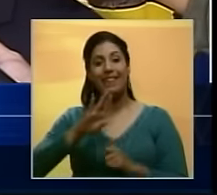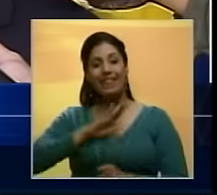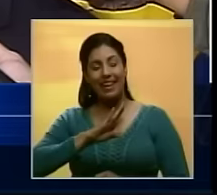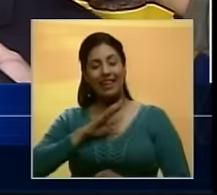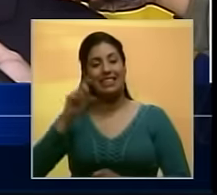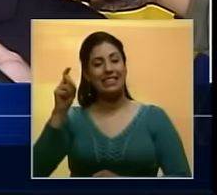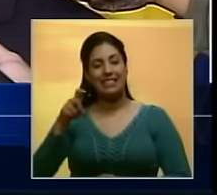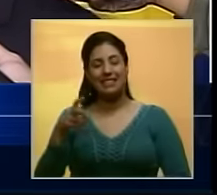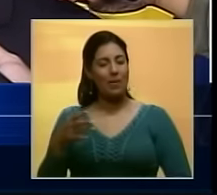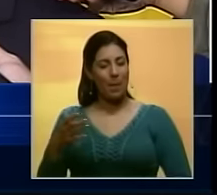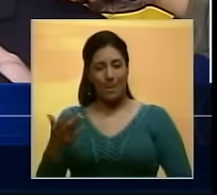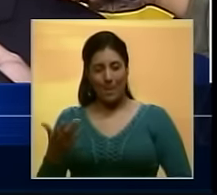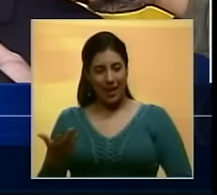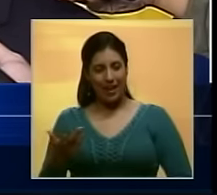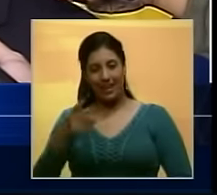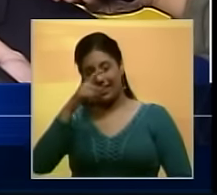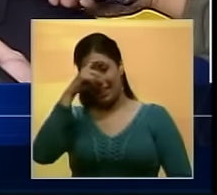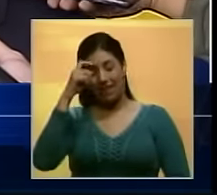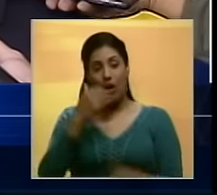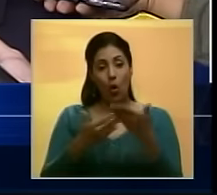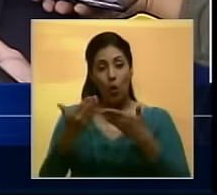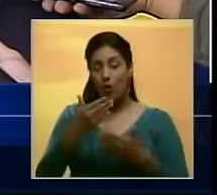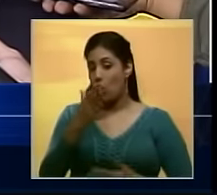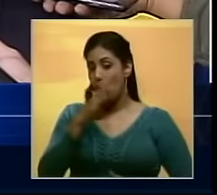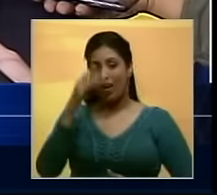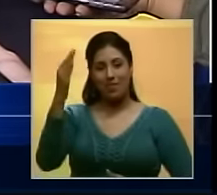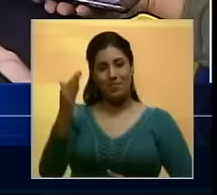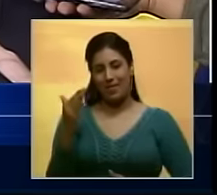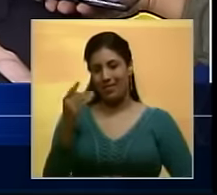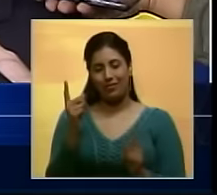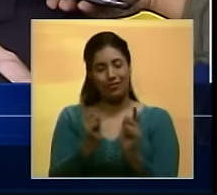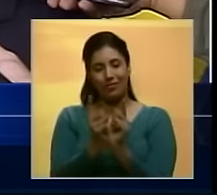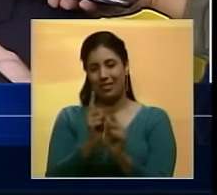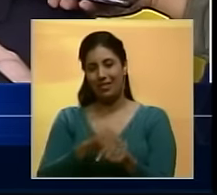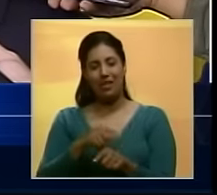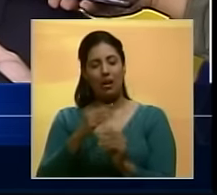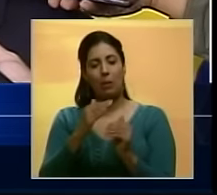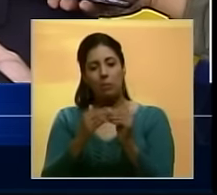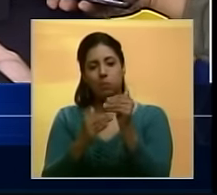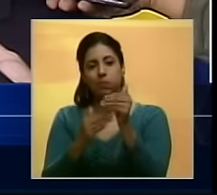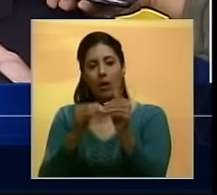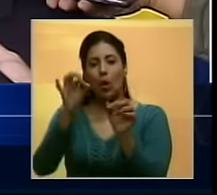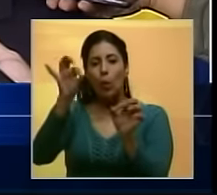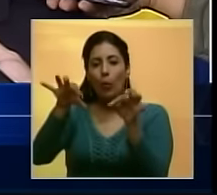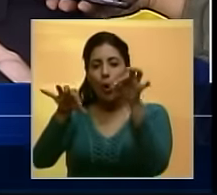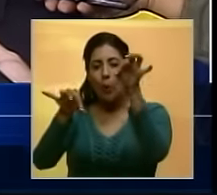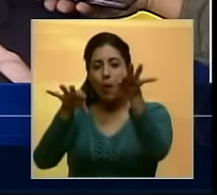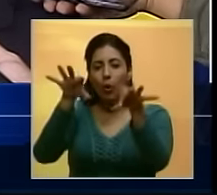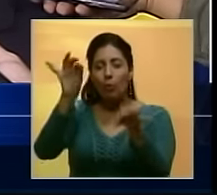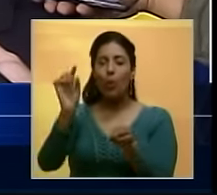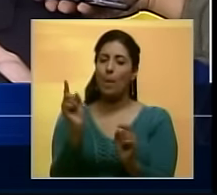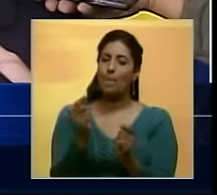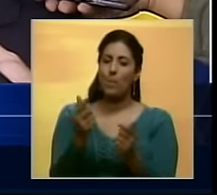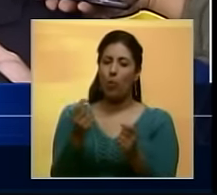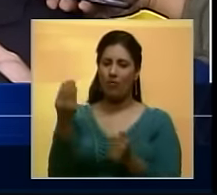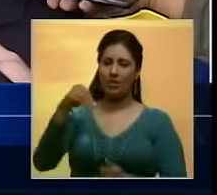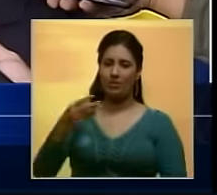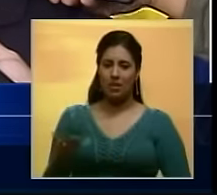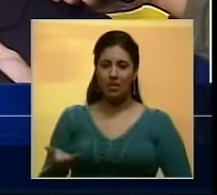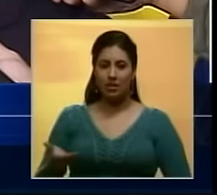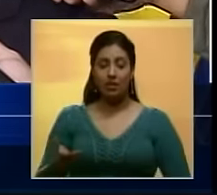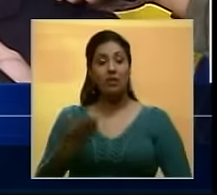requeridas para el funcionamiento de la economía No van a llegar en el corto plazo Están llegando a cuenta gota y en una cantidad insuficiente